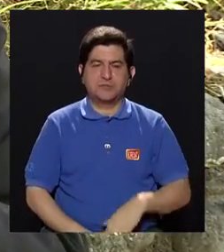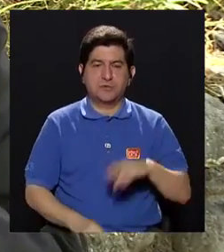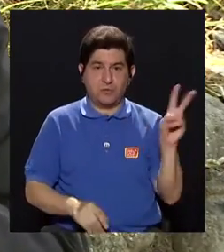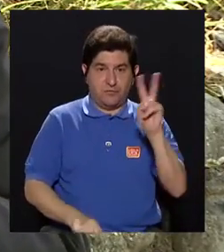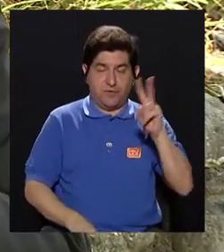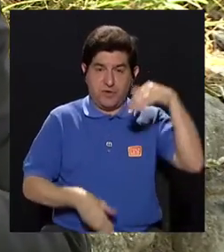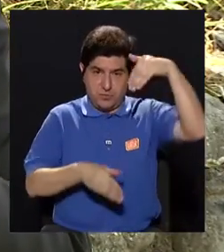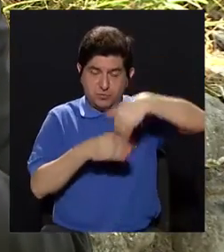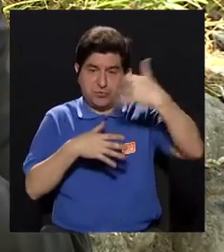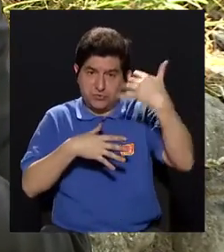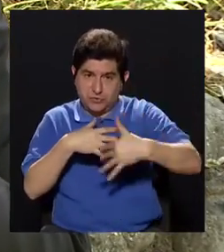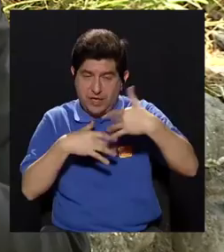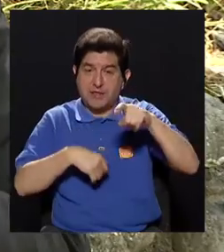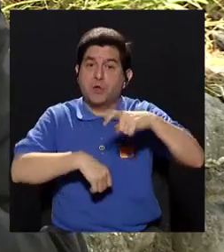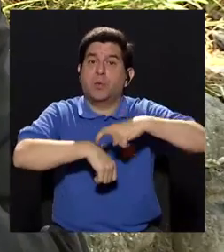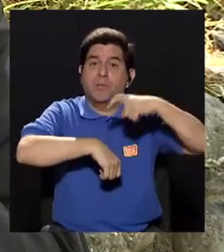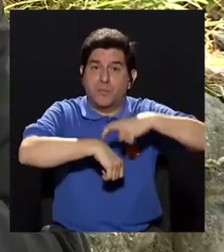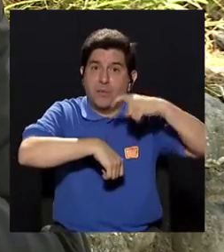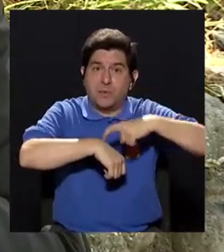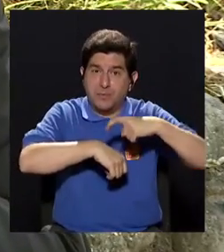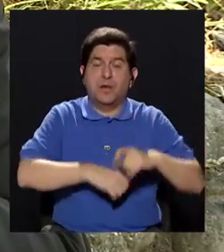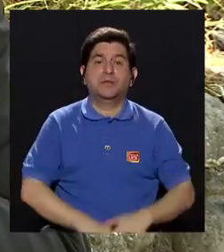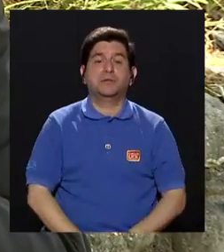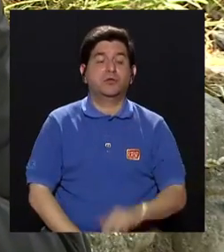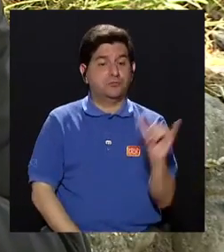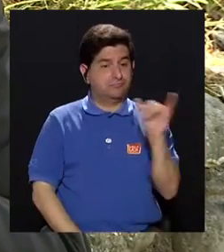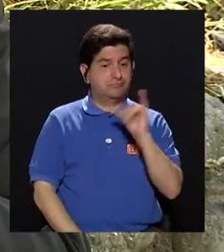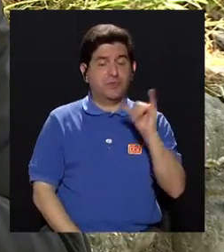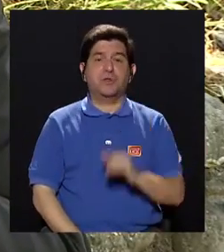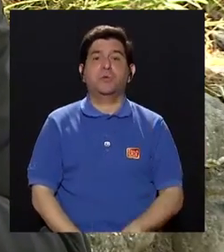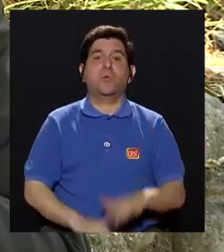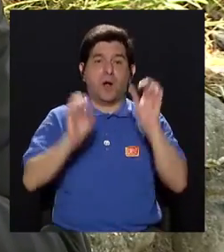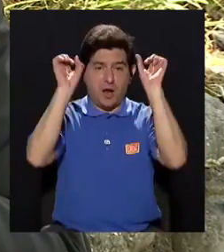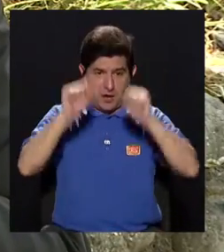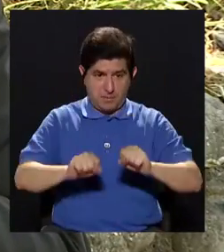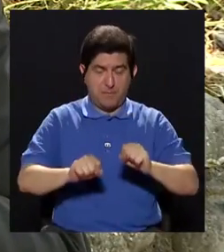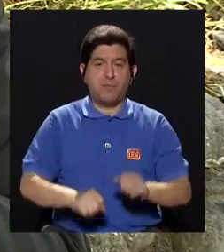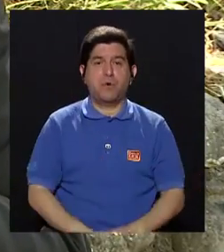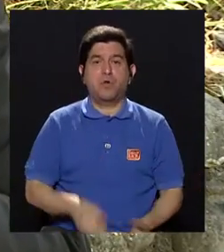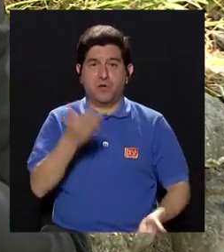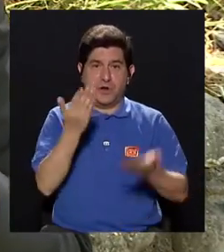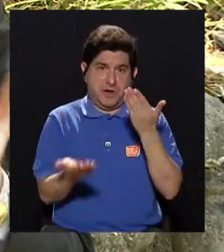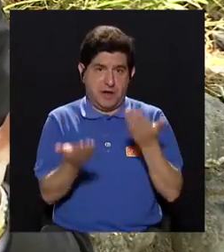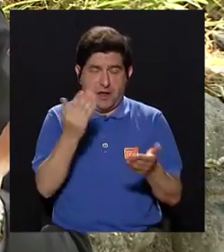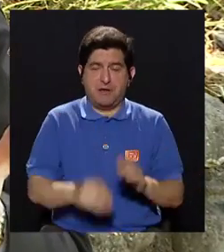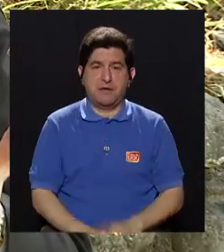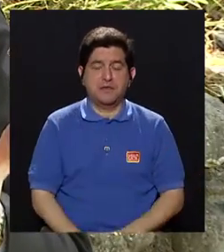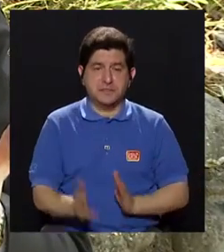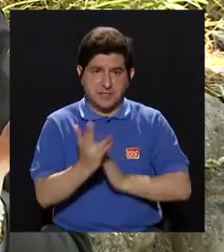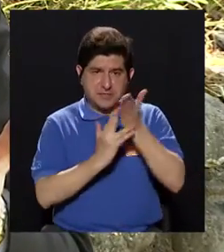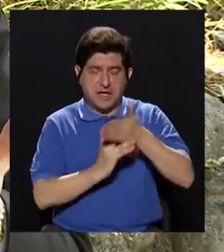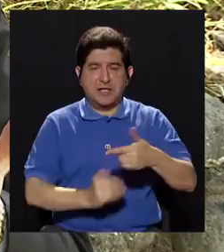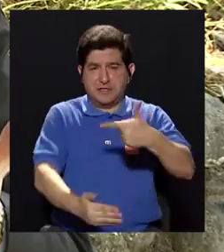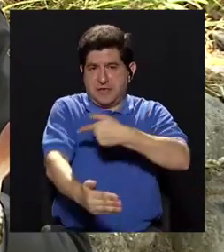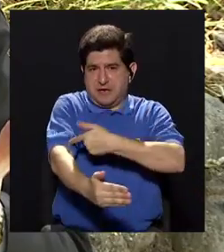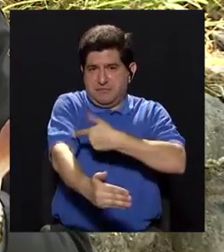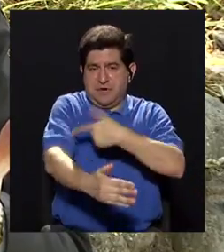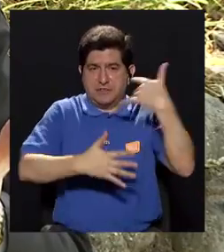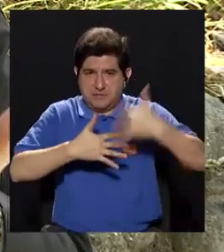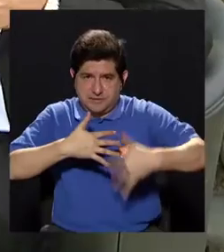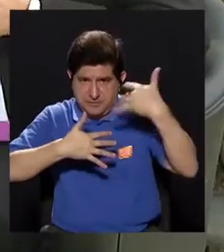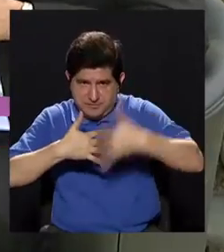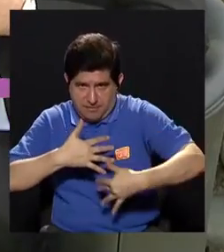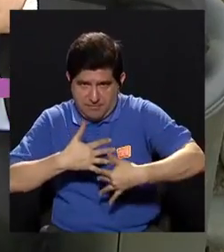la sangre, en ese momento, eventualmente también el virus puede ser transmitido, por ejemplo, a través de transfusiones